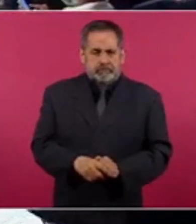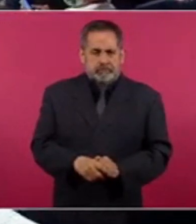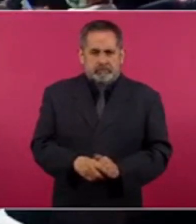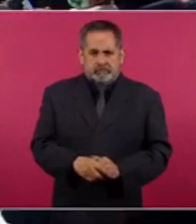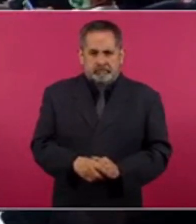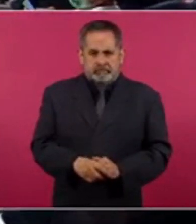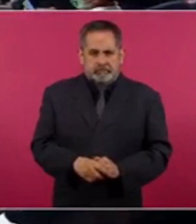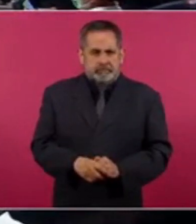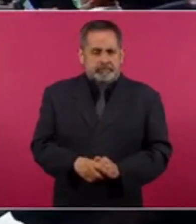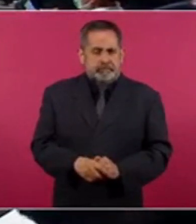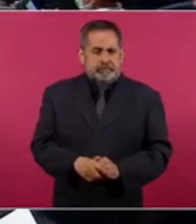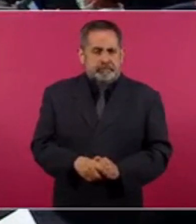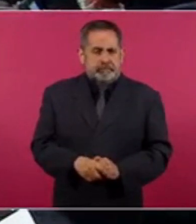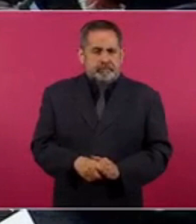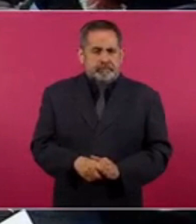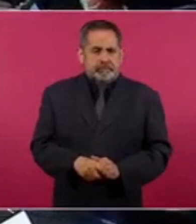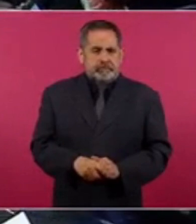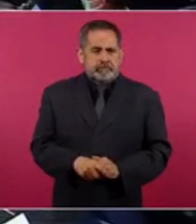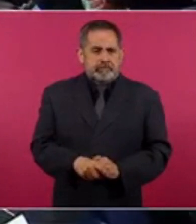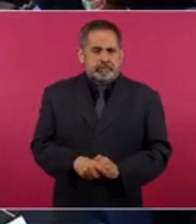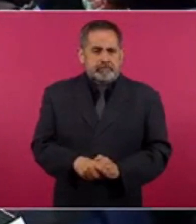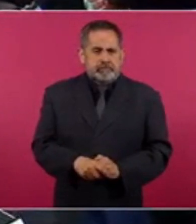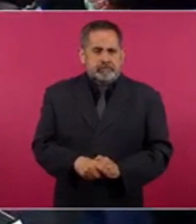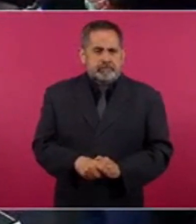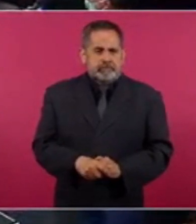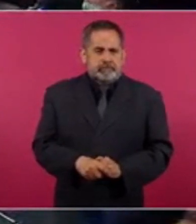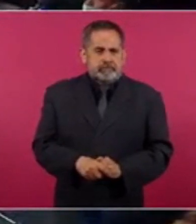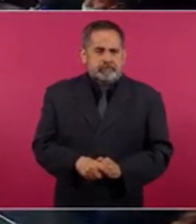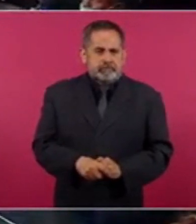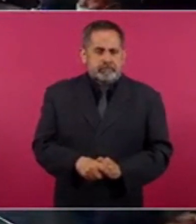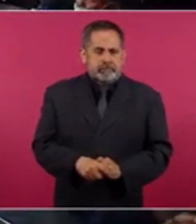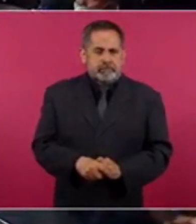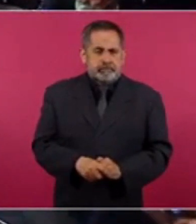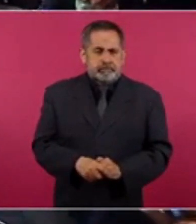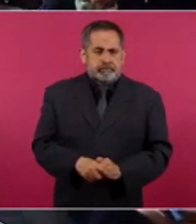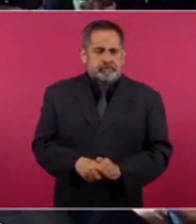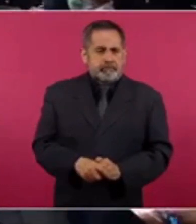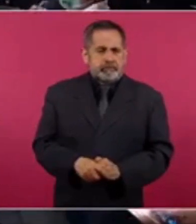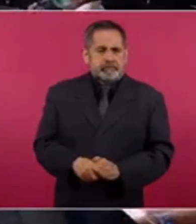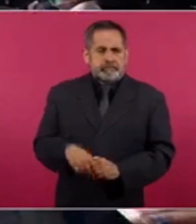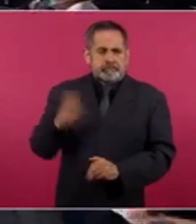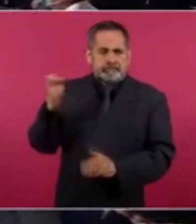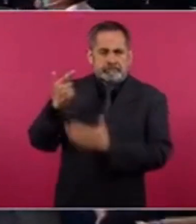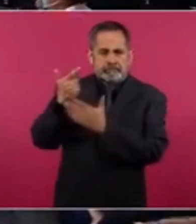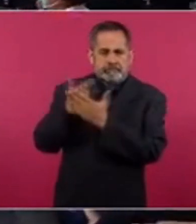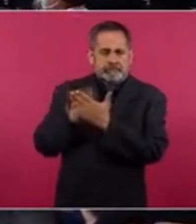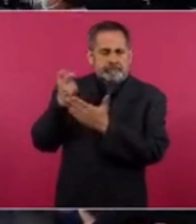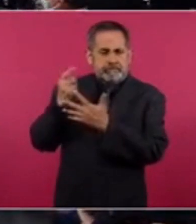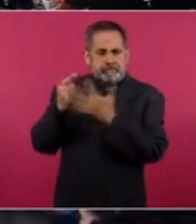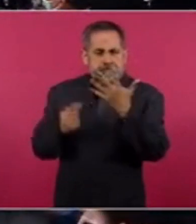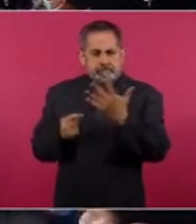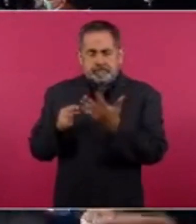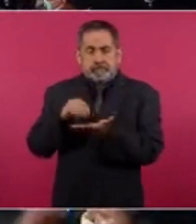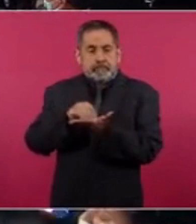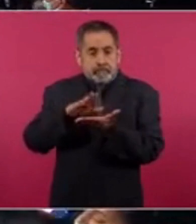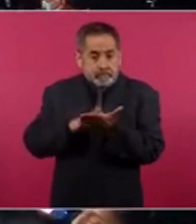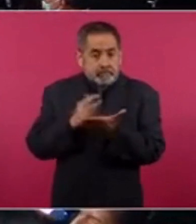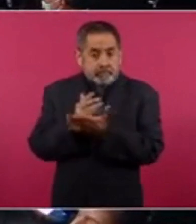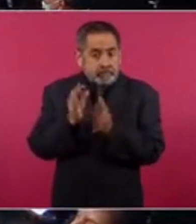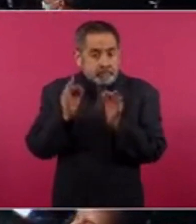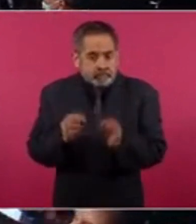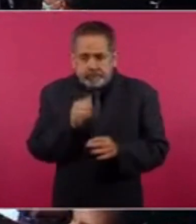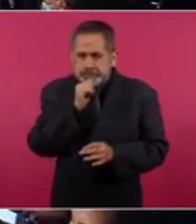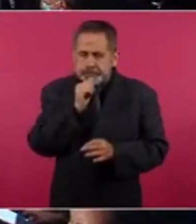Chomsky, no viene a Mandela. Así es. Esos son los invitados. Pero no están confirmados todos.